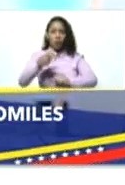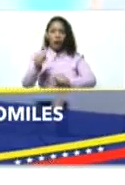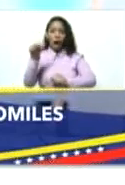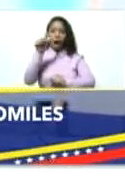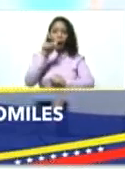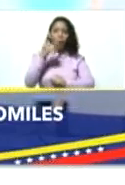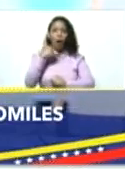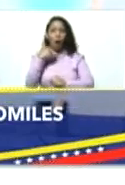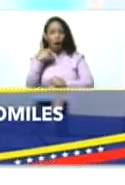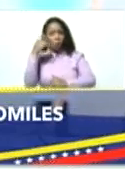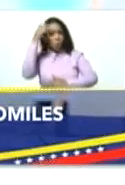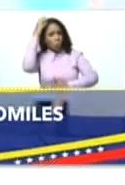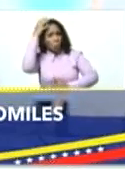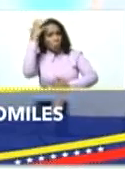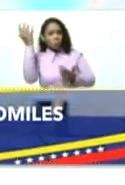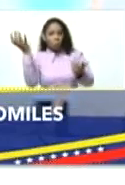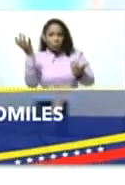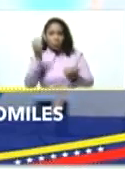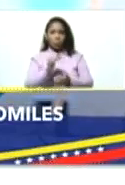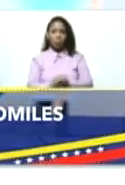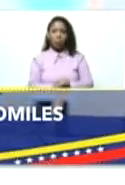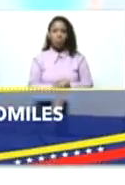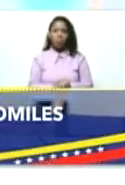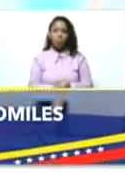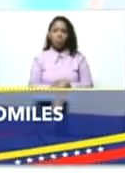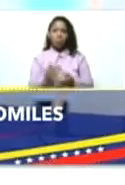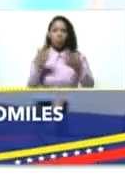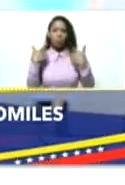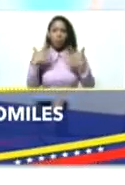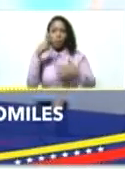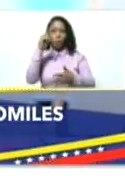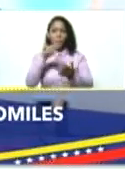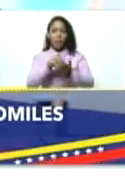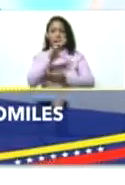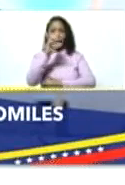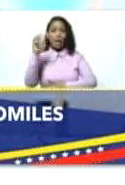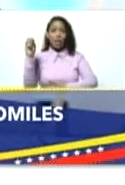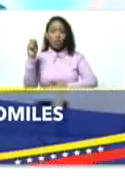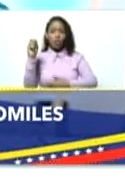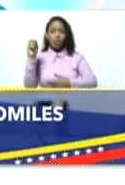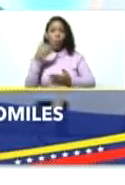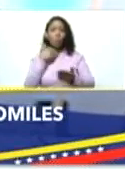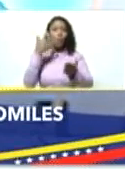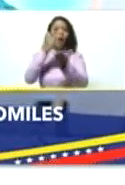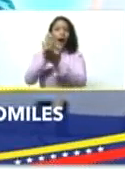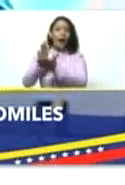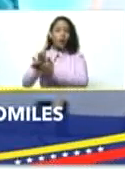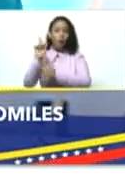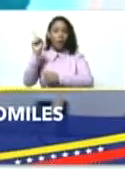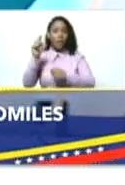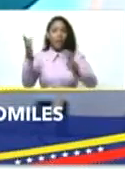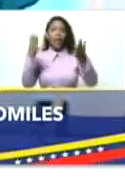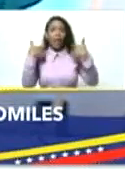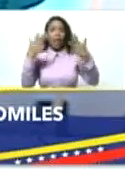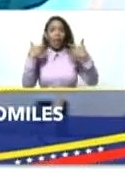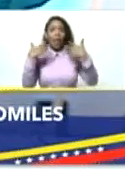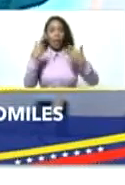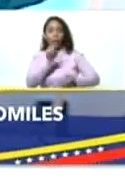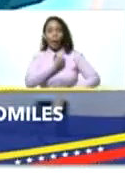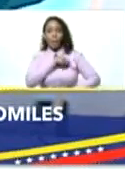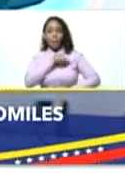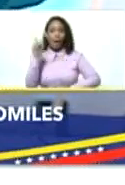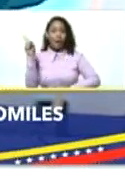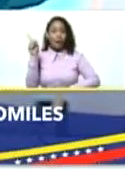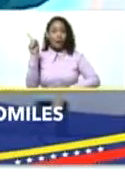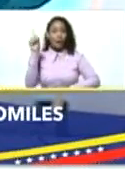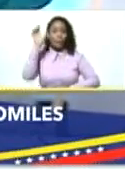agüita, bañarlo. Me alarma 2.500 fallecidos por ola de calor en España, país